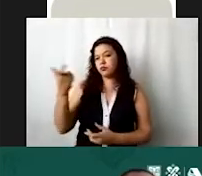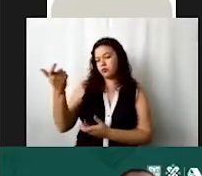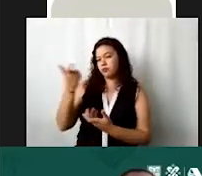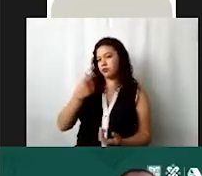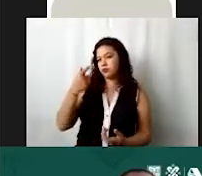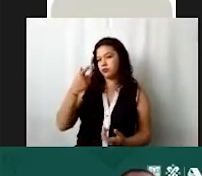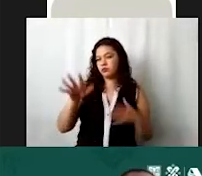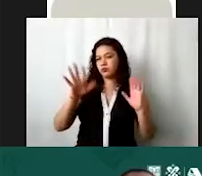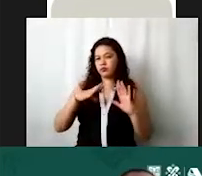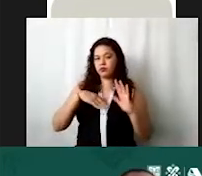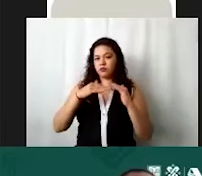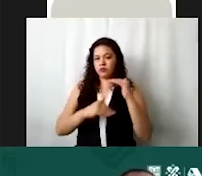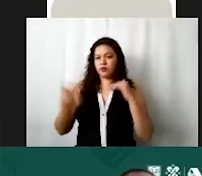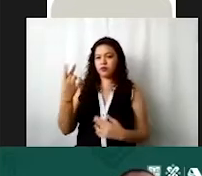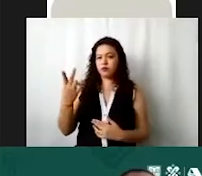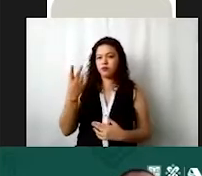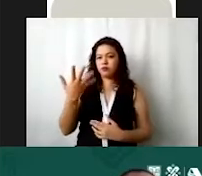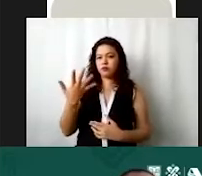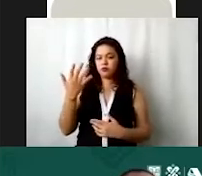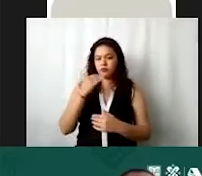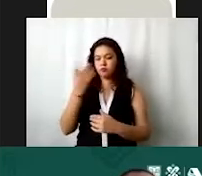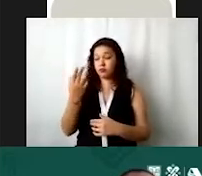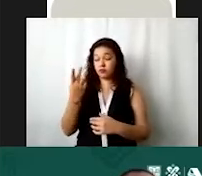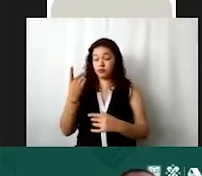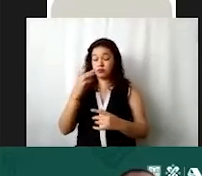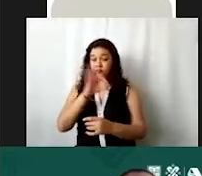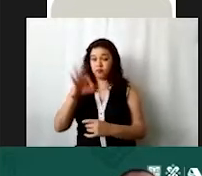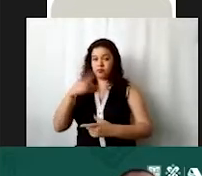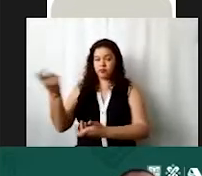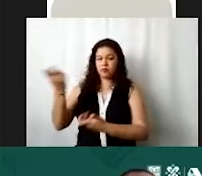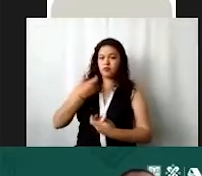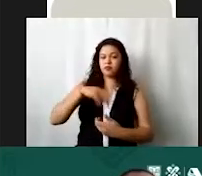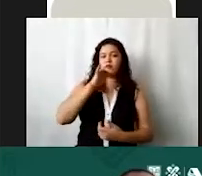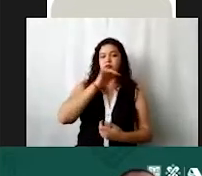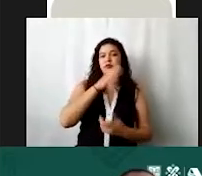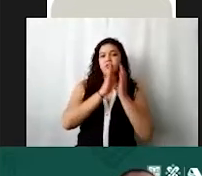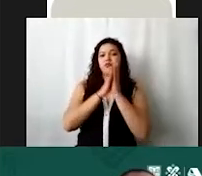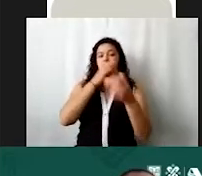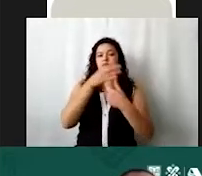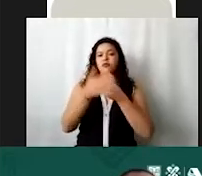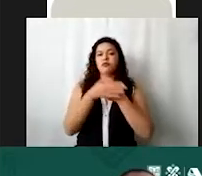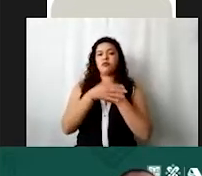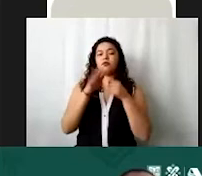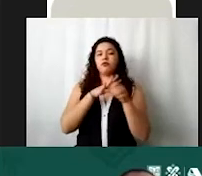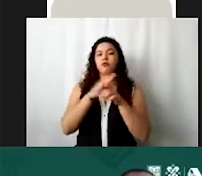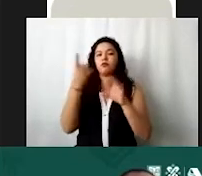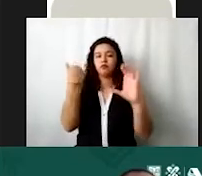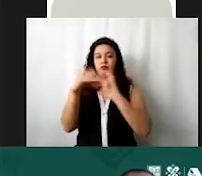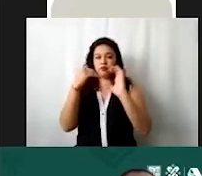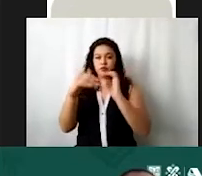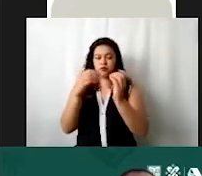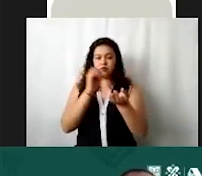estiman excede el 25% de sus ingresos por lo que les solicitamos nos informen cuál será el destino de dichos recursos